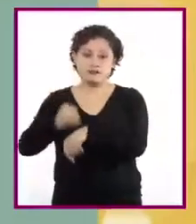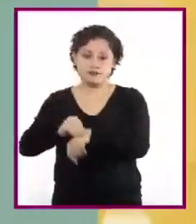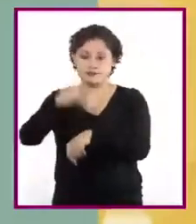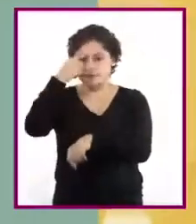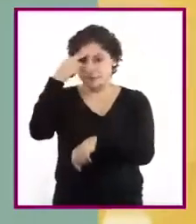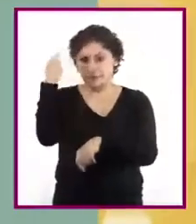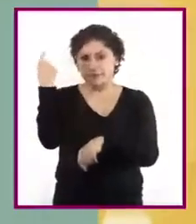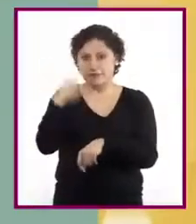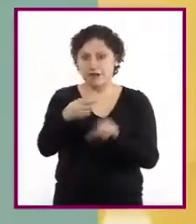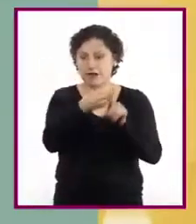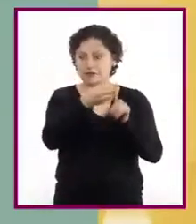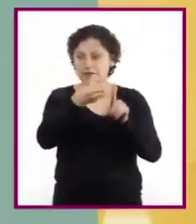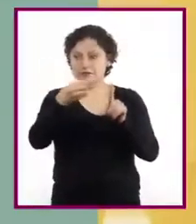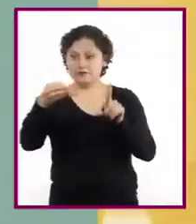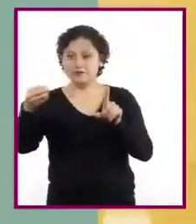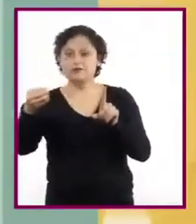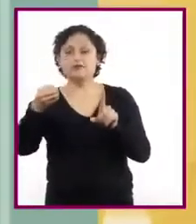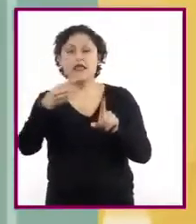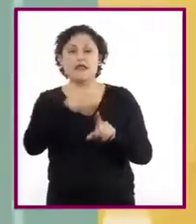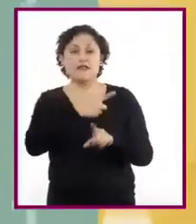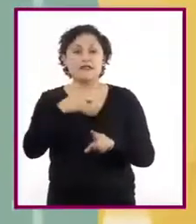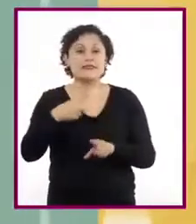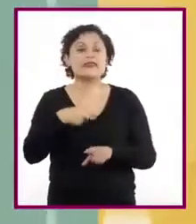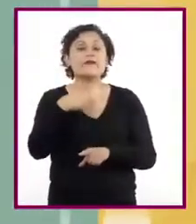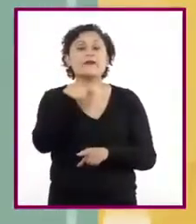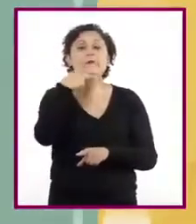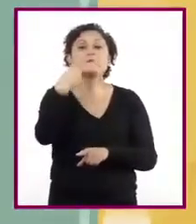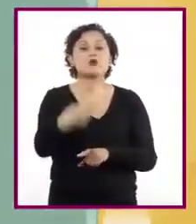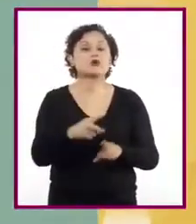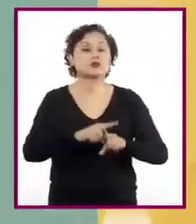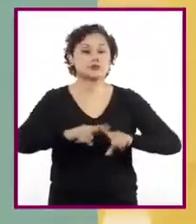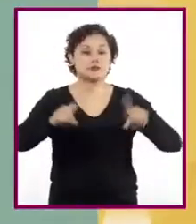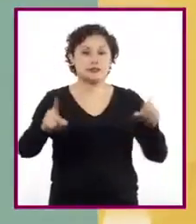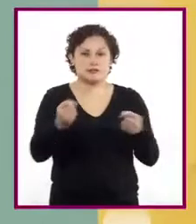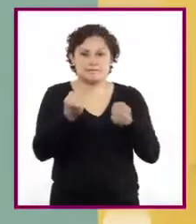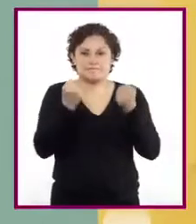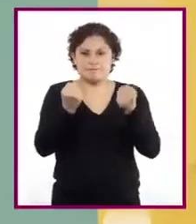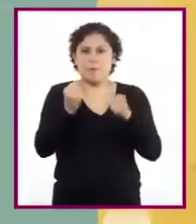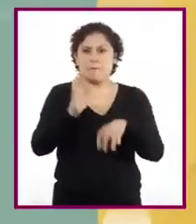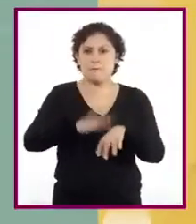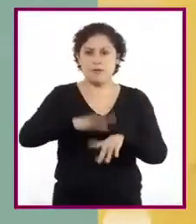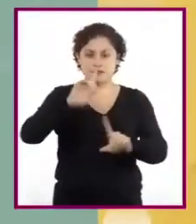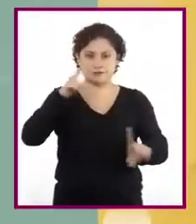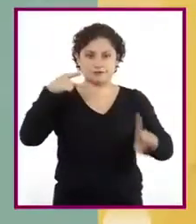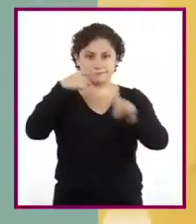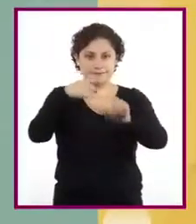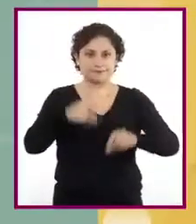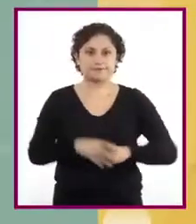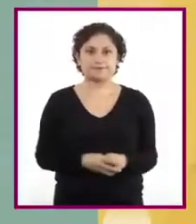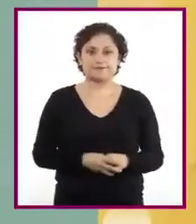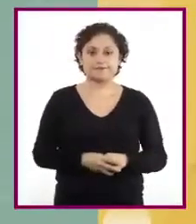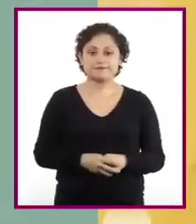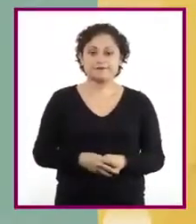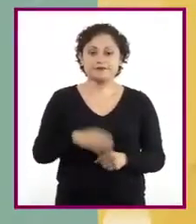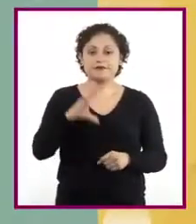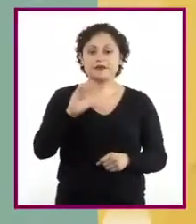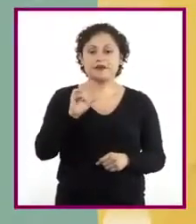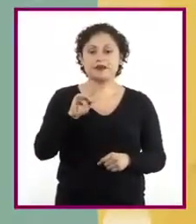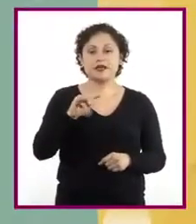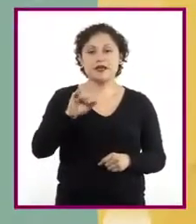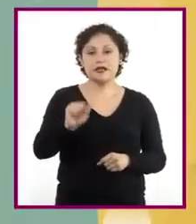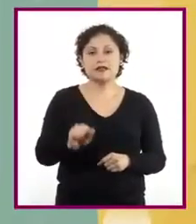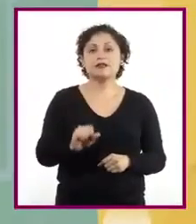así que la frase escrita debía leerse con cierta emoción o mayor énfasis. ¡Canta, oh